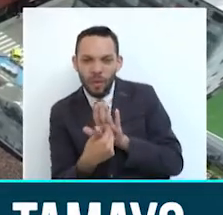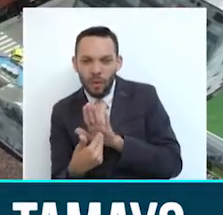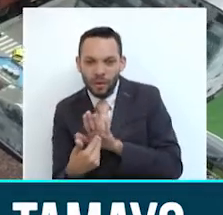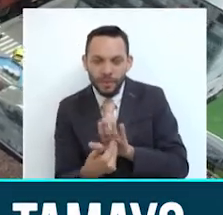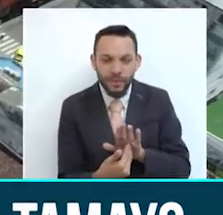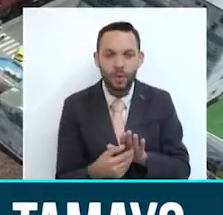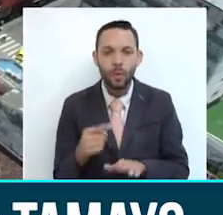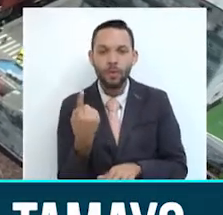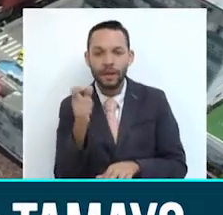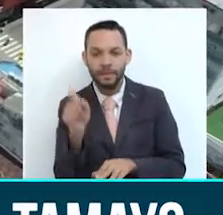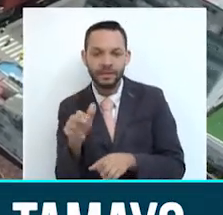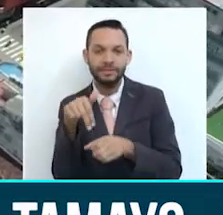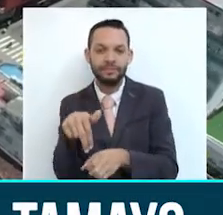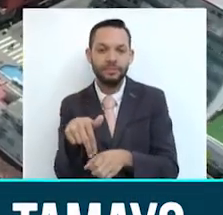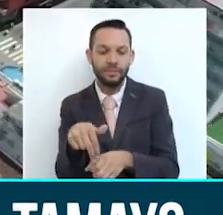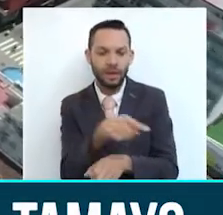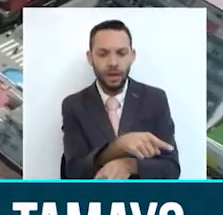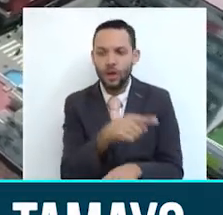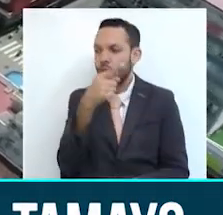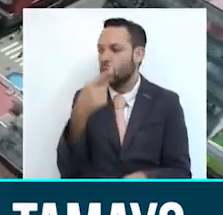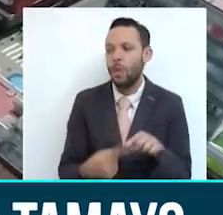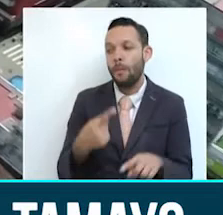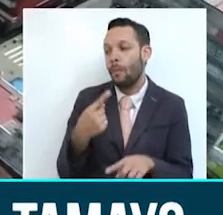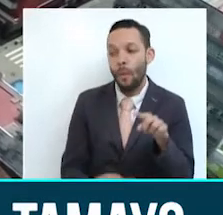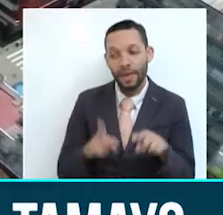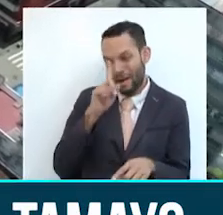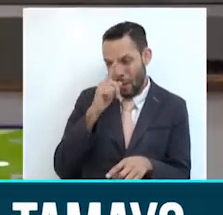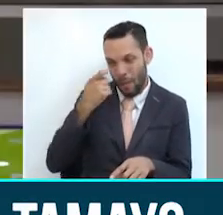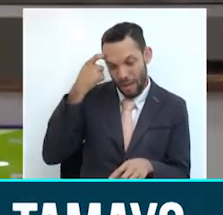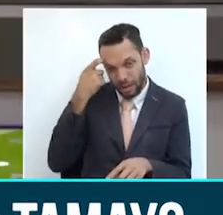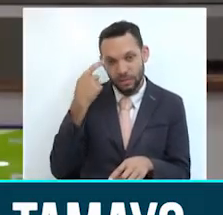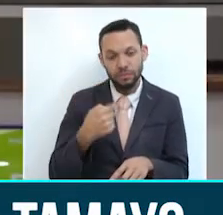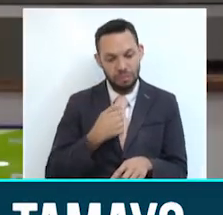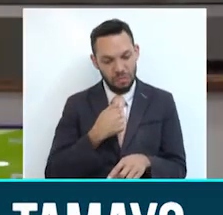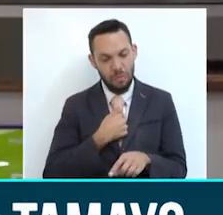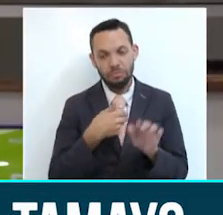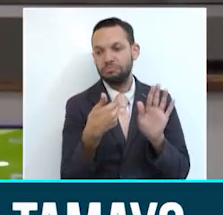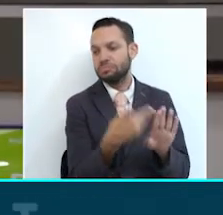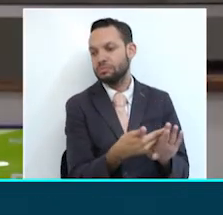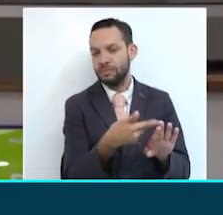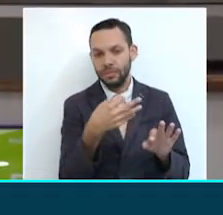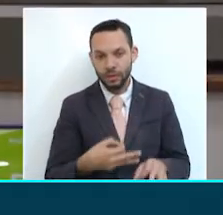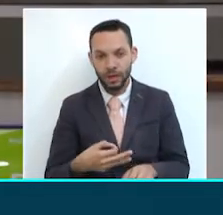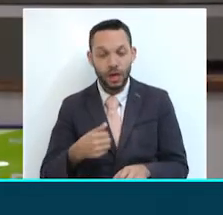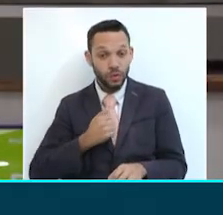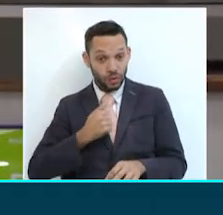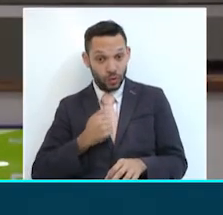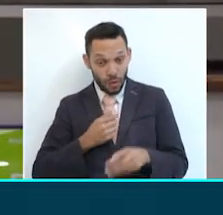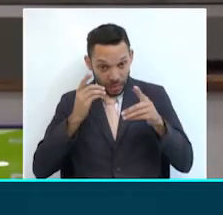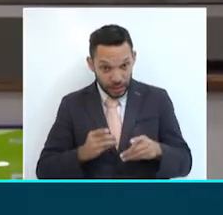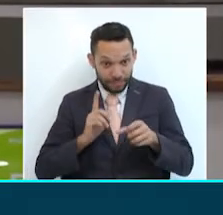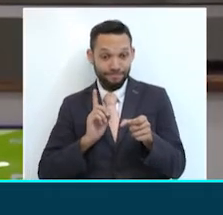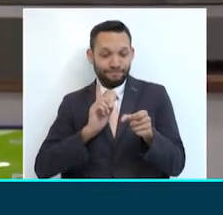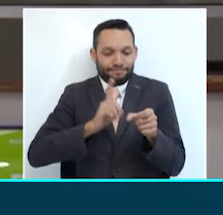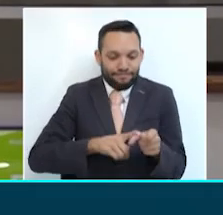un ciudadano denuncia por una posible militancia a Tamayo Vargas. Yo no me hubiese metido en esta campaña si no